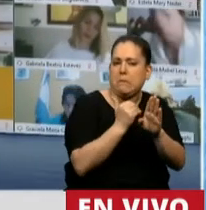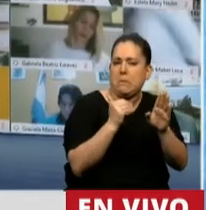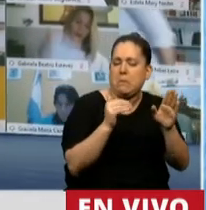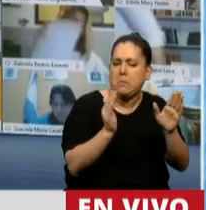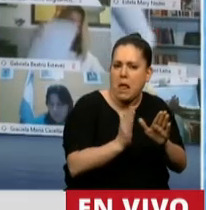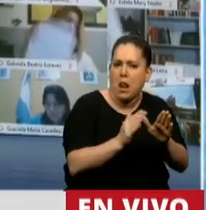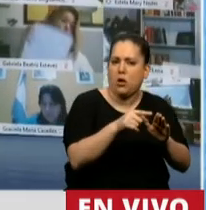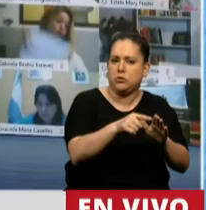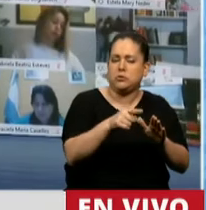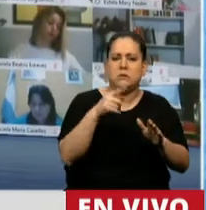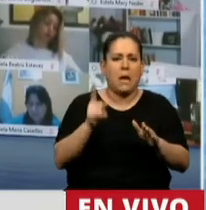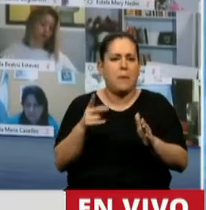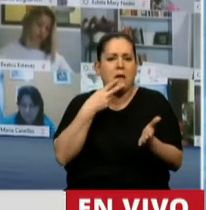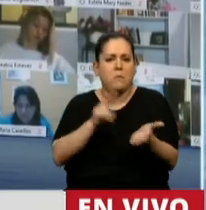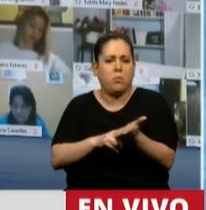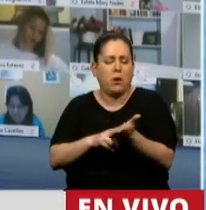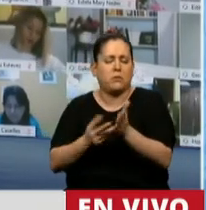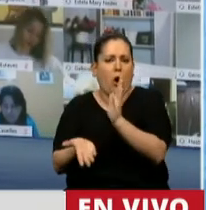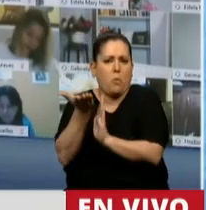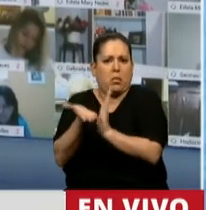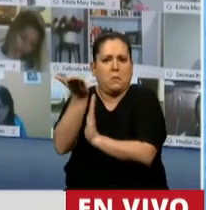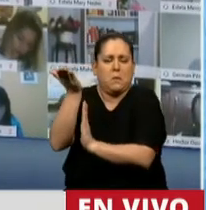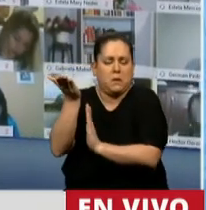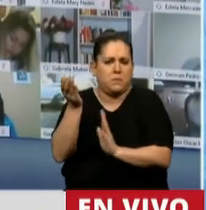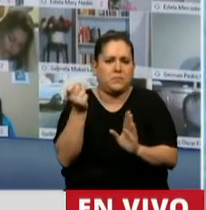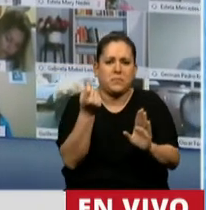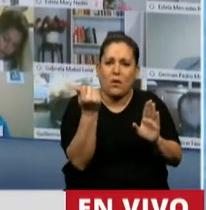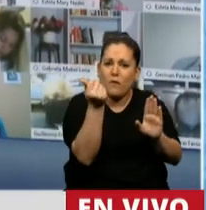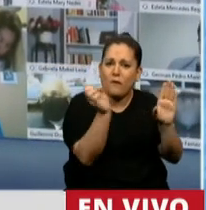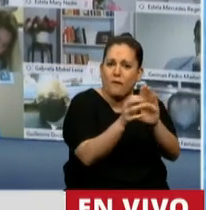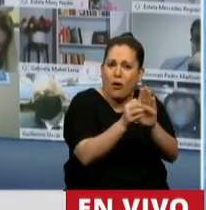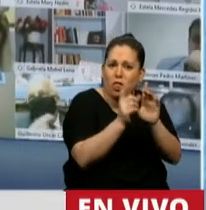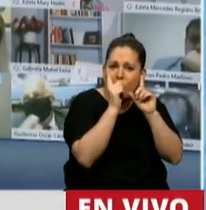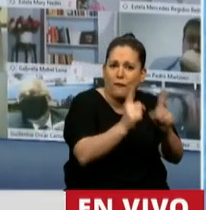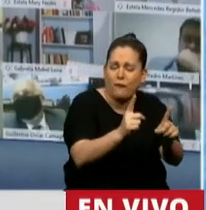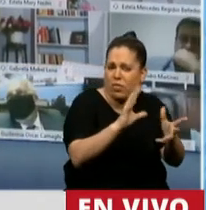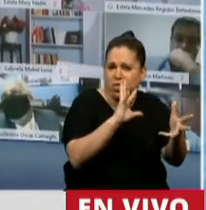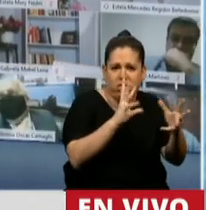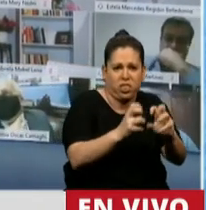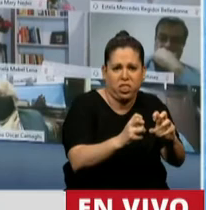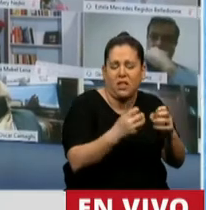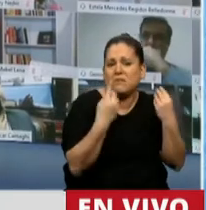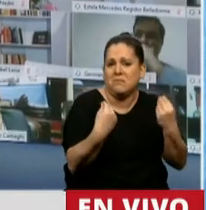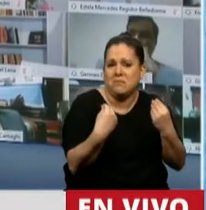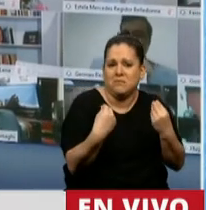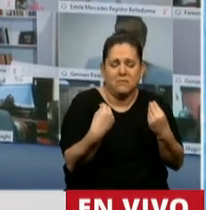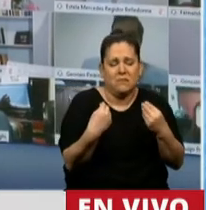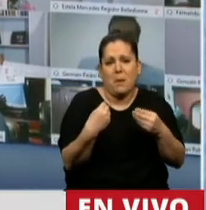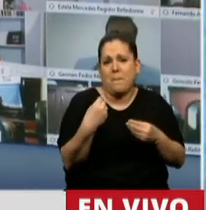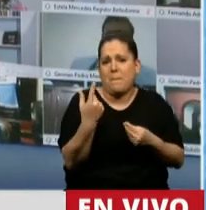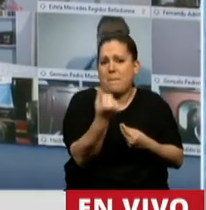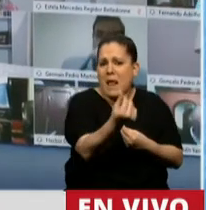públicas, destruyó en cierta medida el Fondo de Garantía de Sustentabilidad, liberando precios